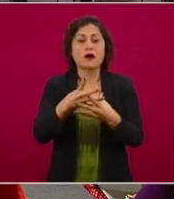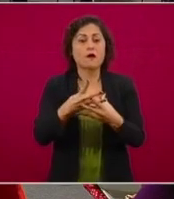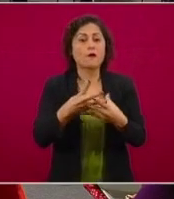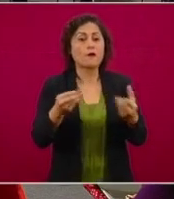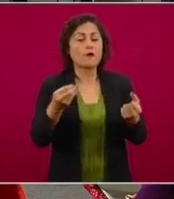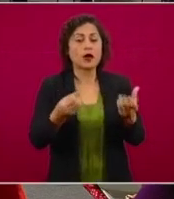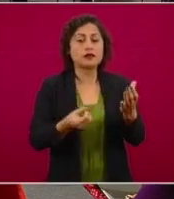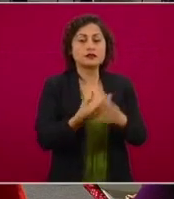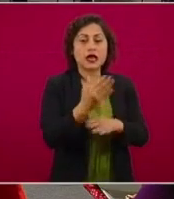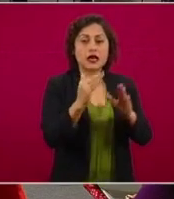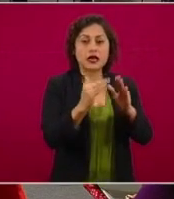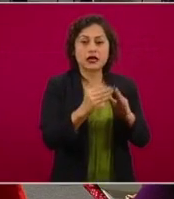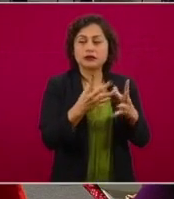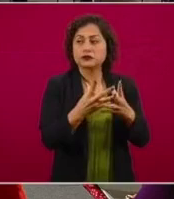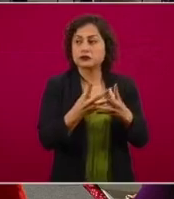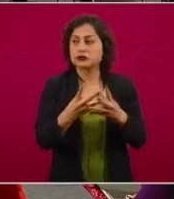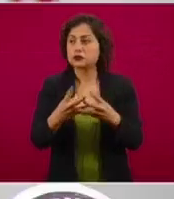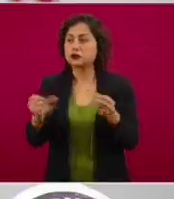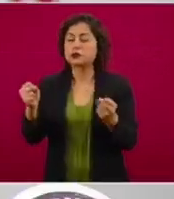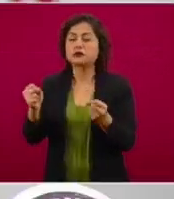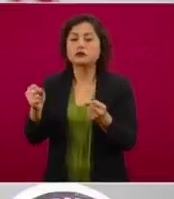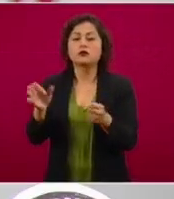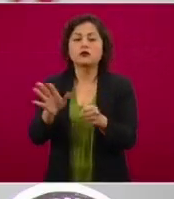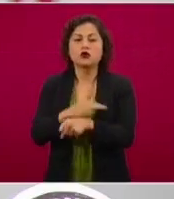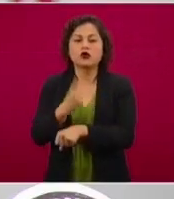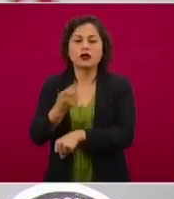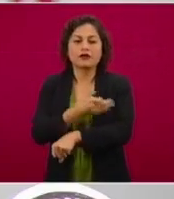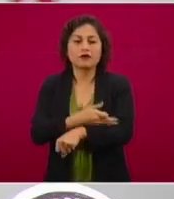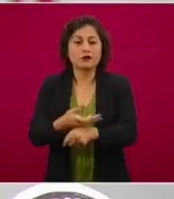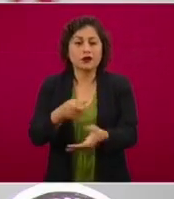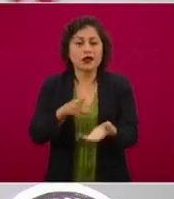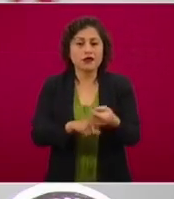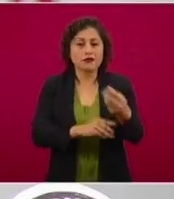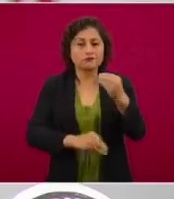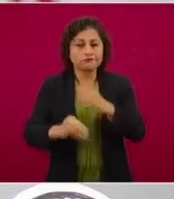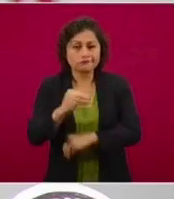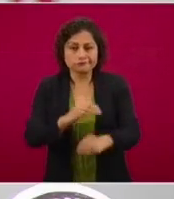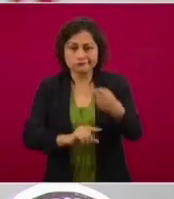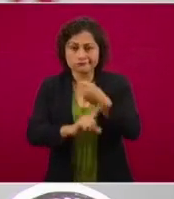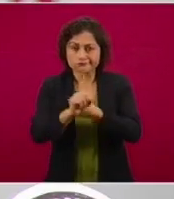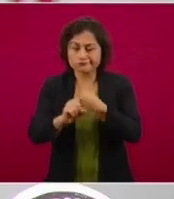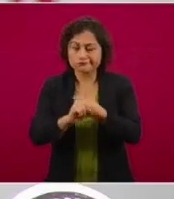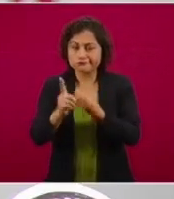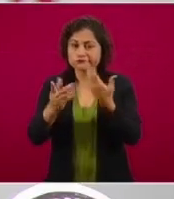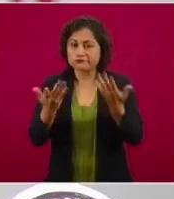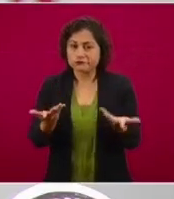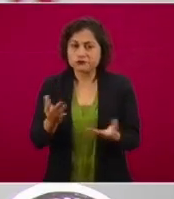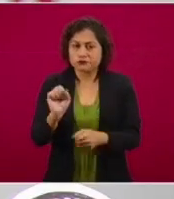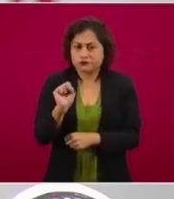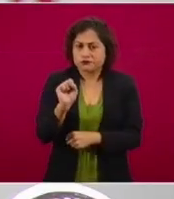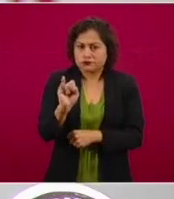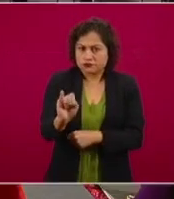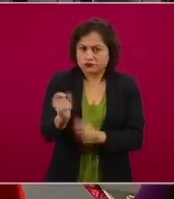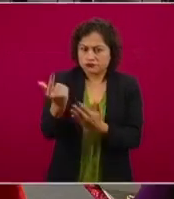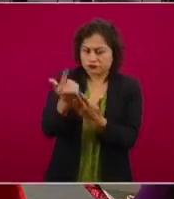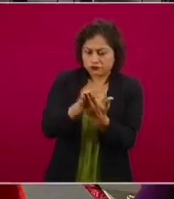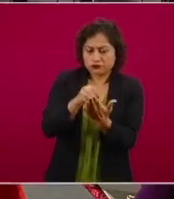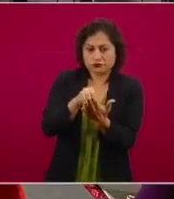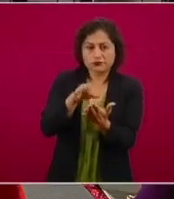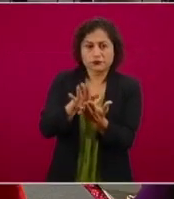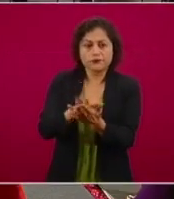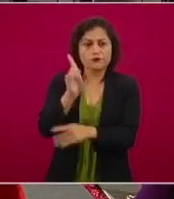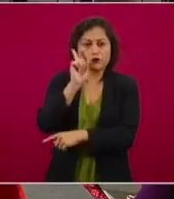violencias familiares. También, por supuesto, que todos estos datos de las mujeres están reportadas como desaparecidas.